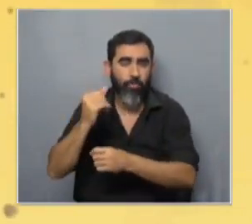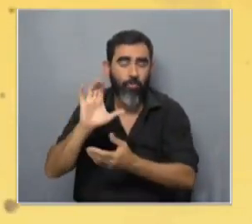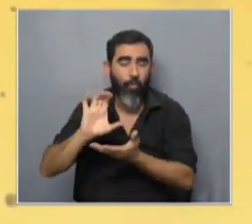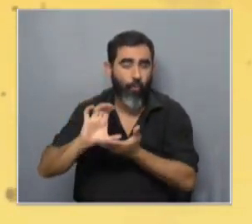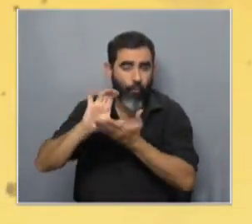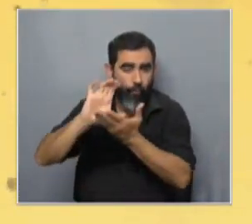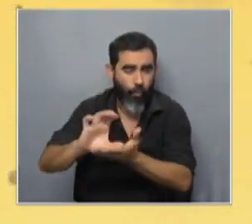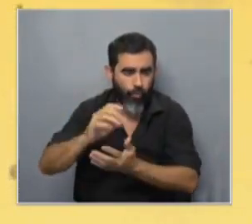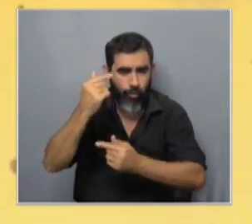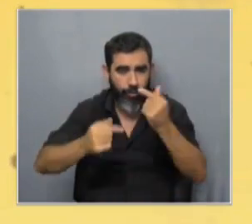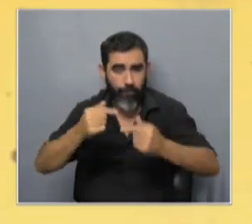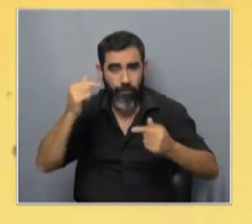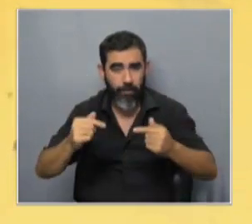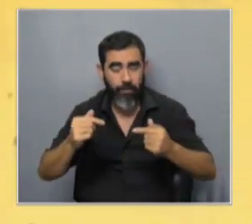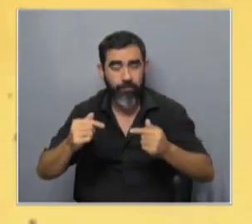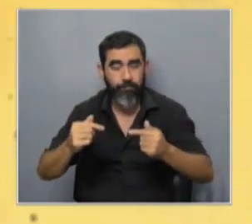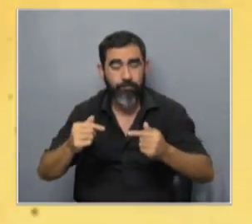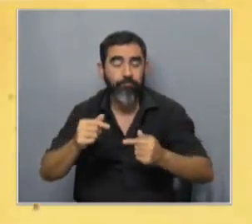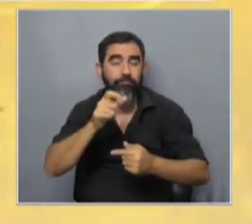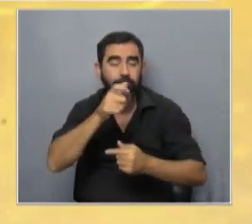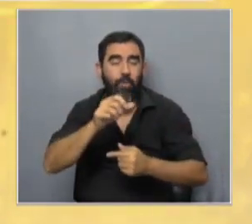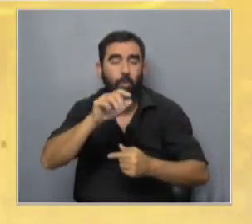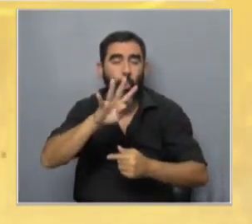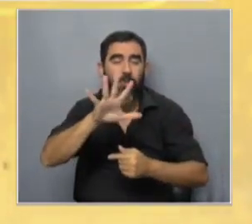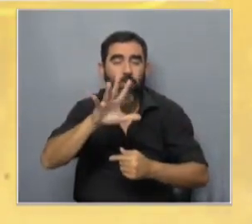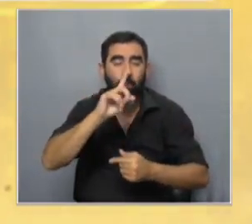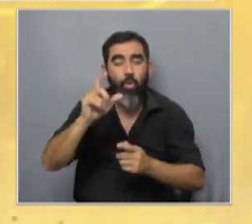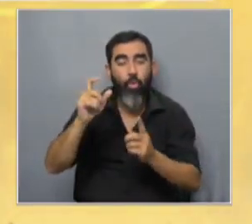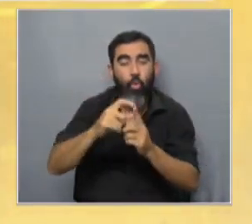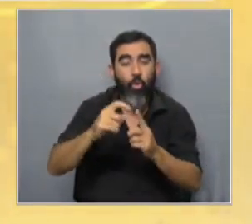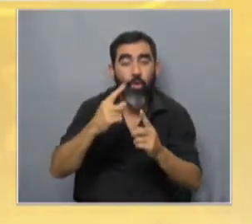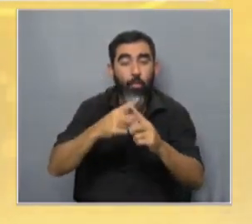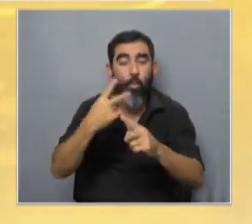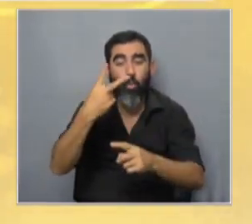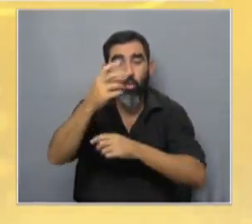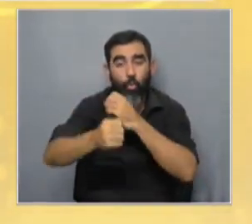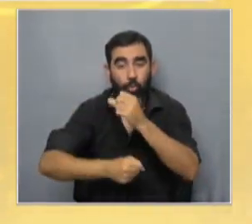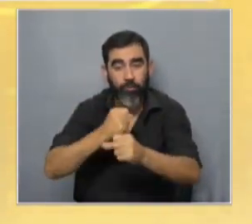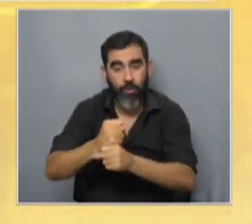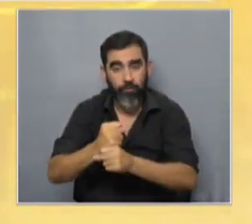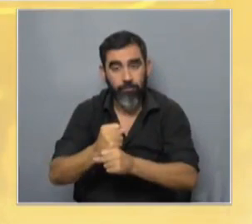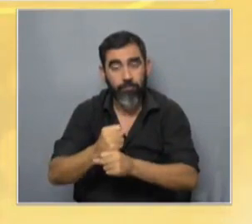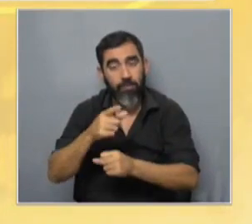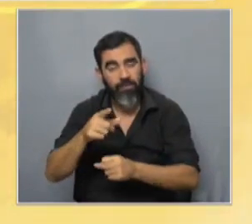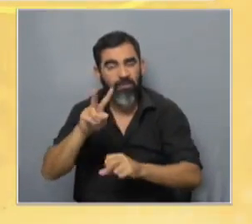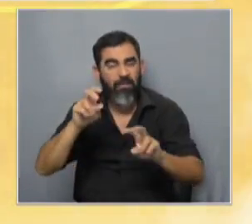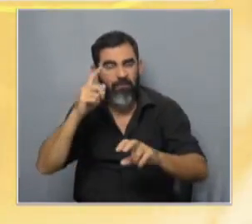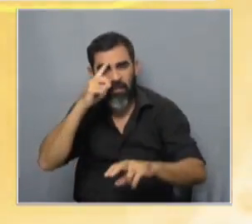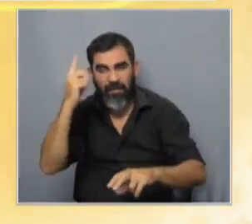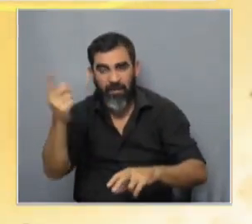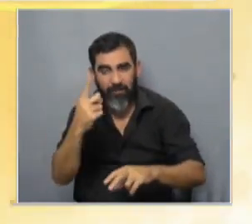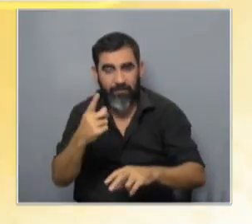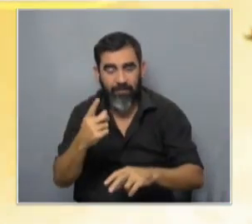Estable fondo Marea Viñas también es similar significaba unos 45 mil dólares en dos años ya eso en términos internacionales